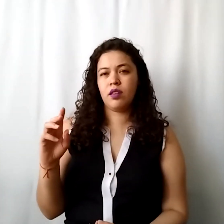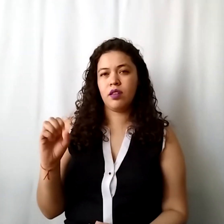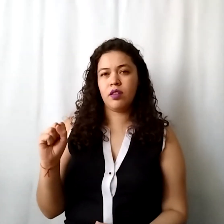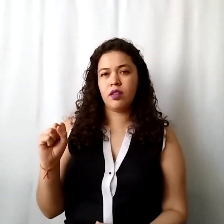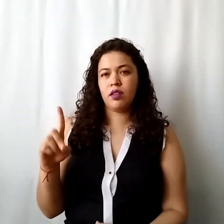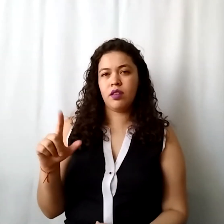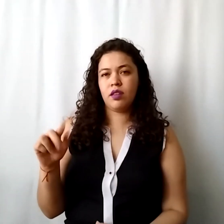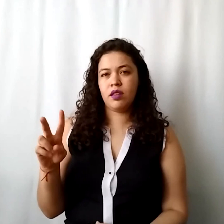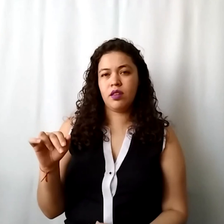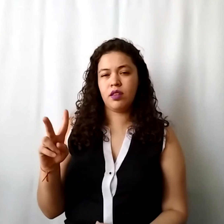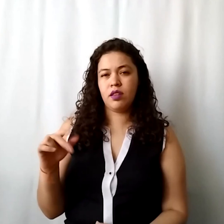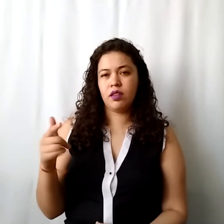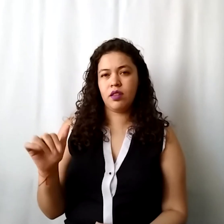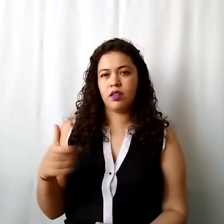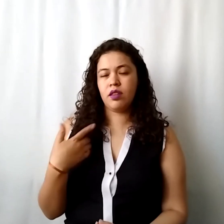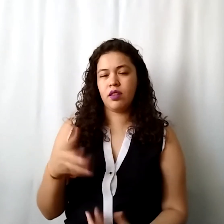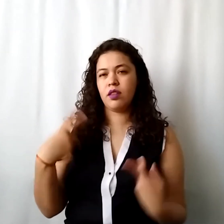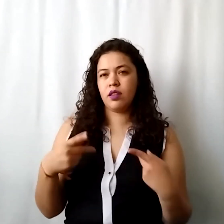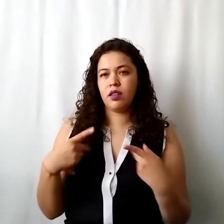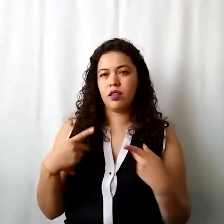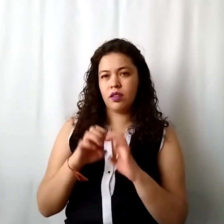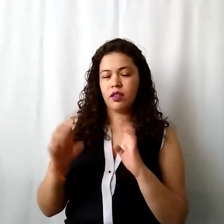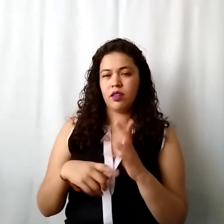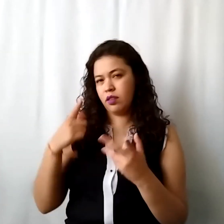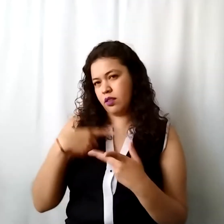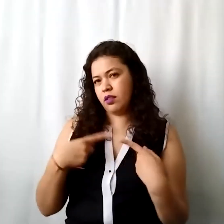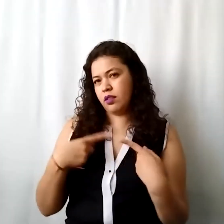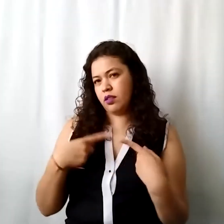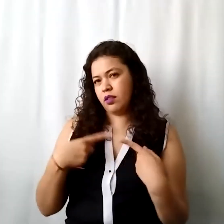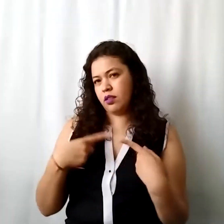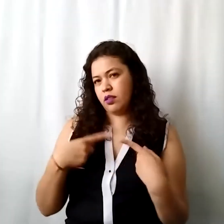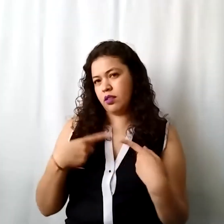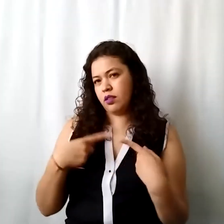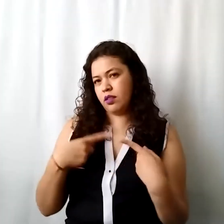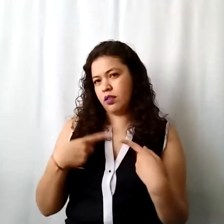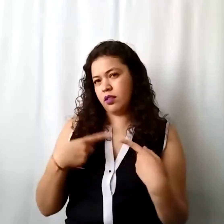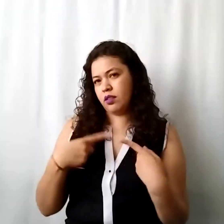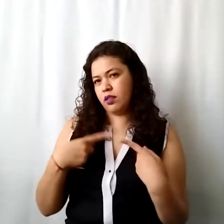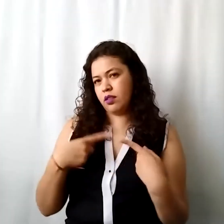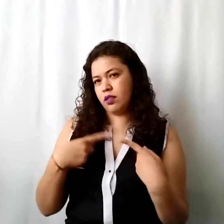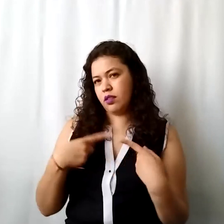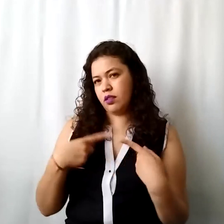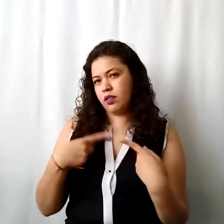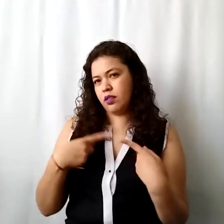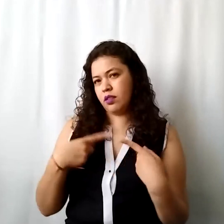ver el ejemplo de alojamiento ok mira en esta